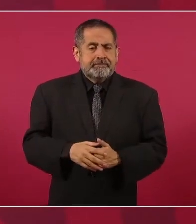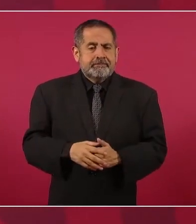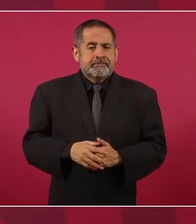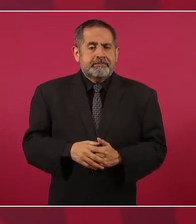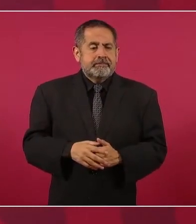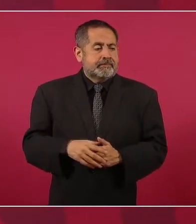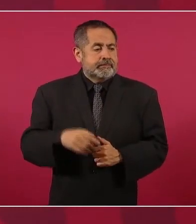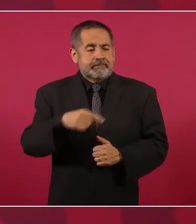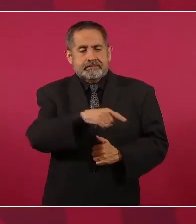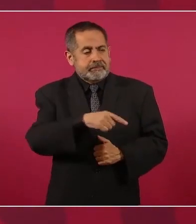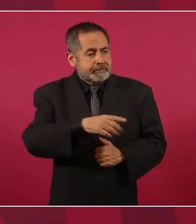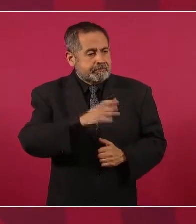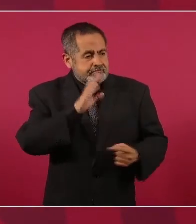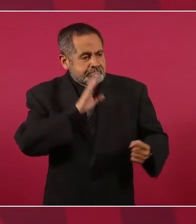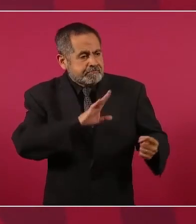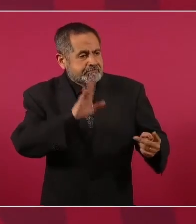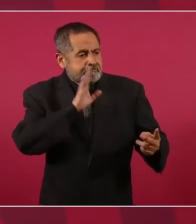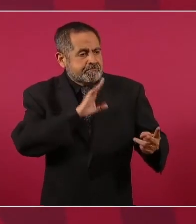proceder.